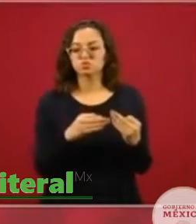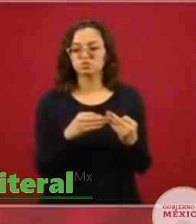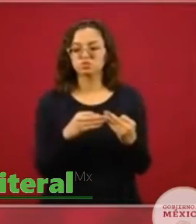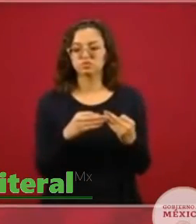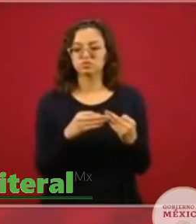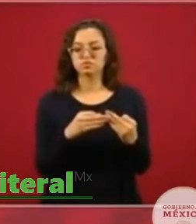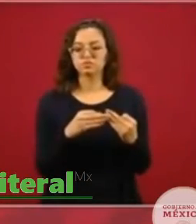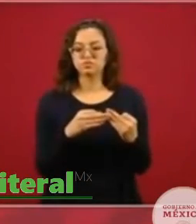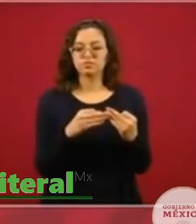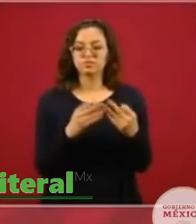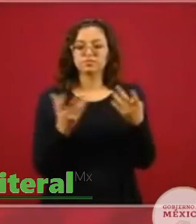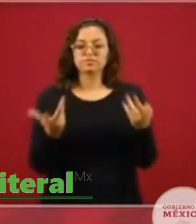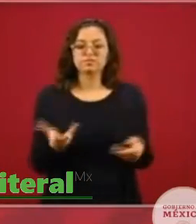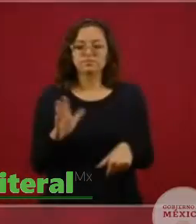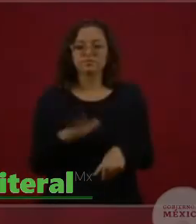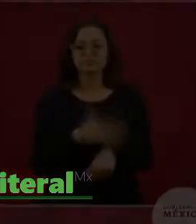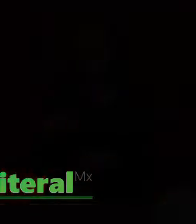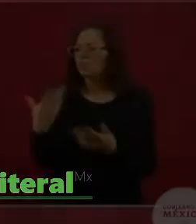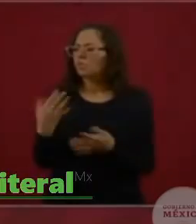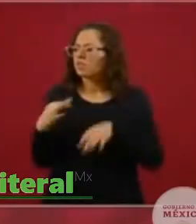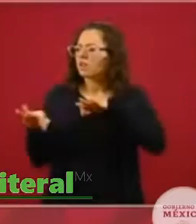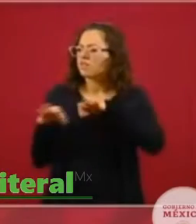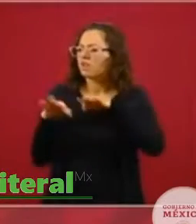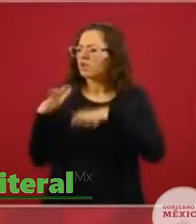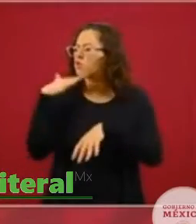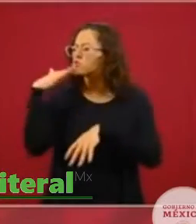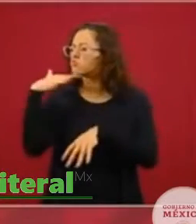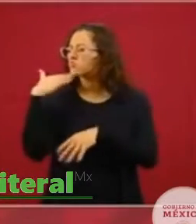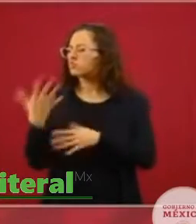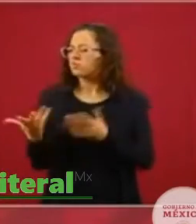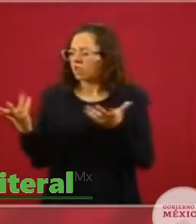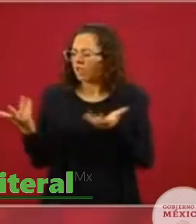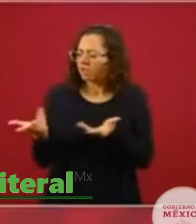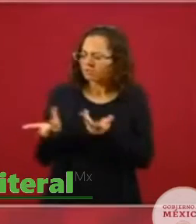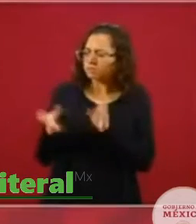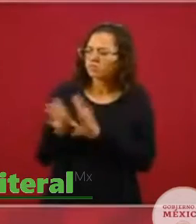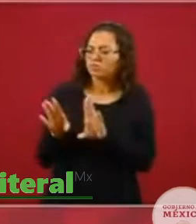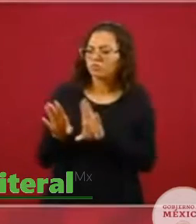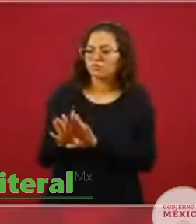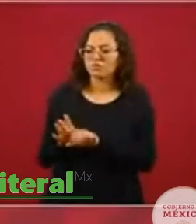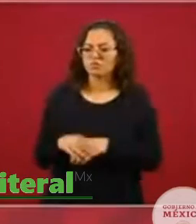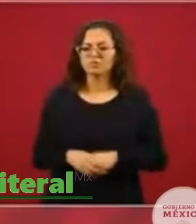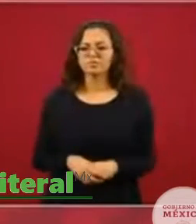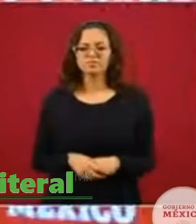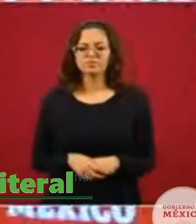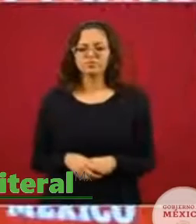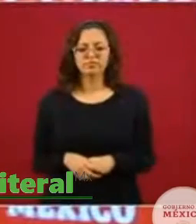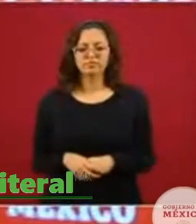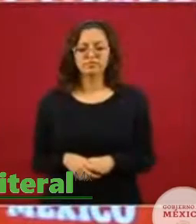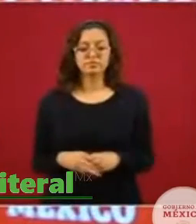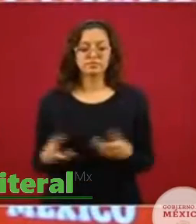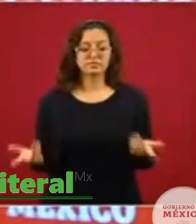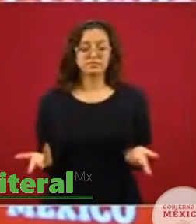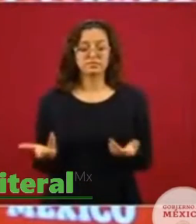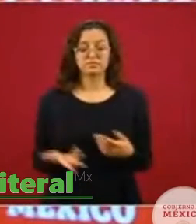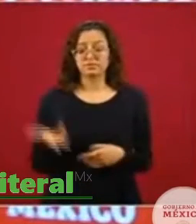lo haya hecho solo. Esto, de acuerdo a lo que informó el fiscal,